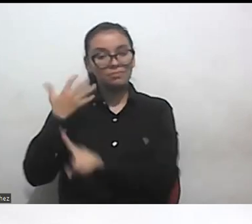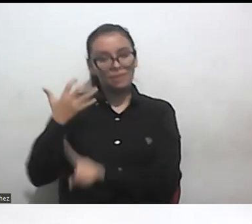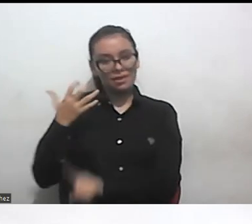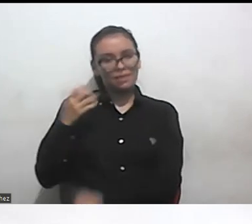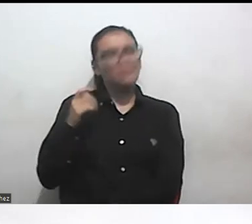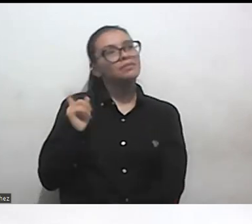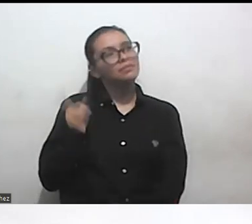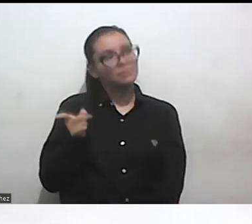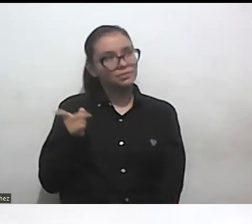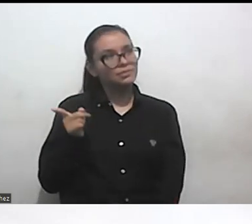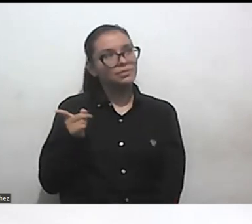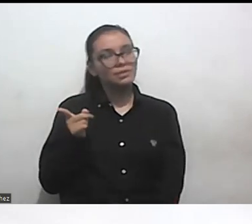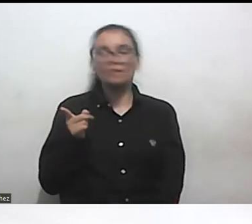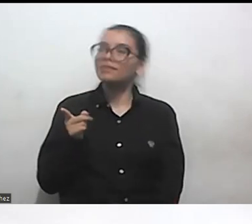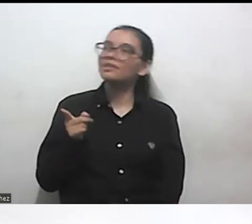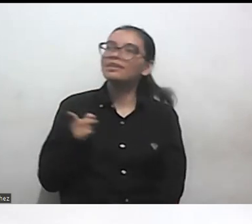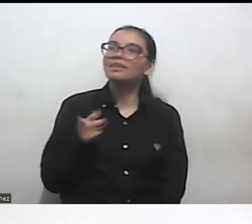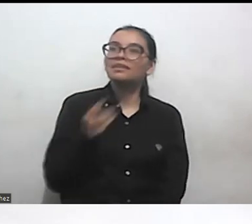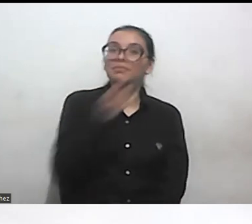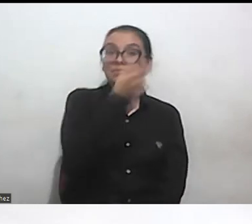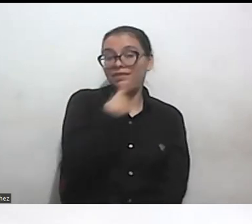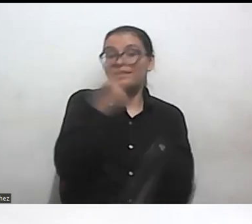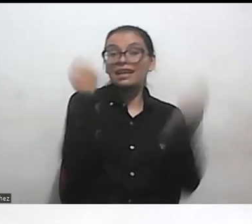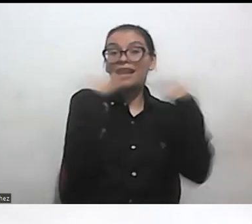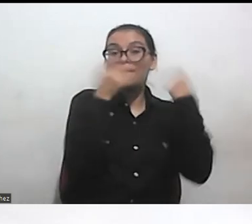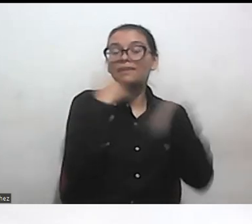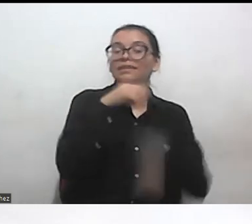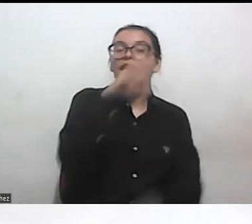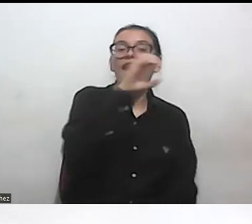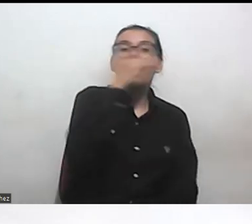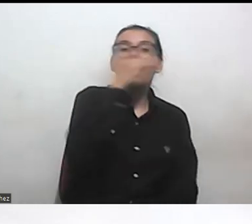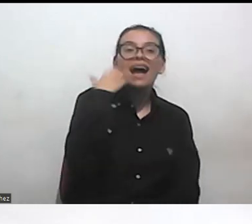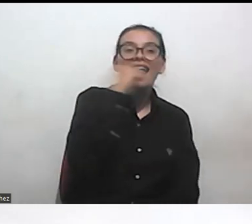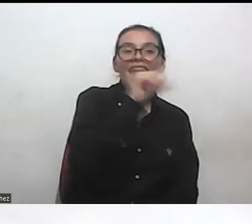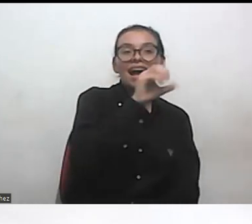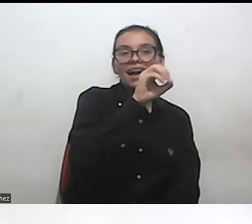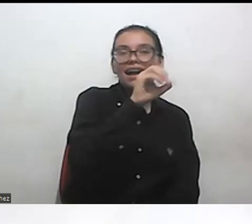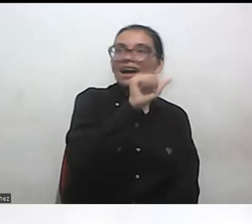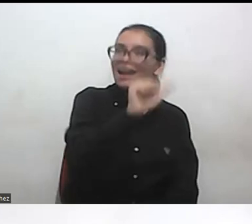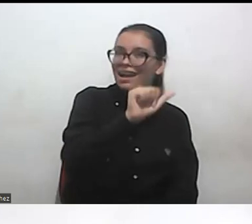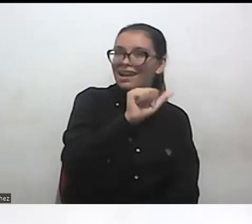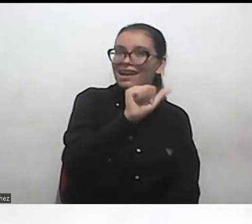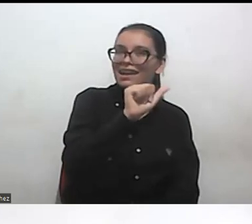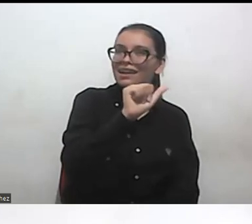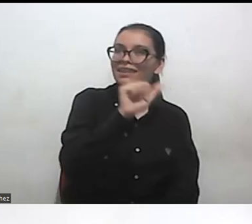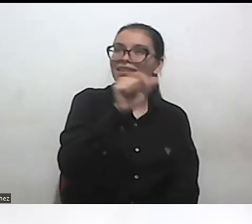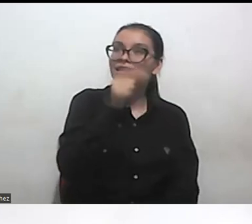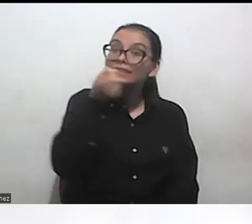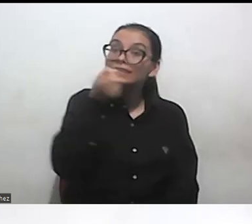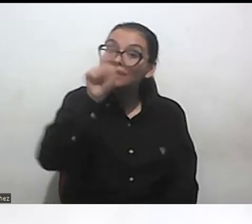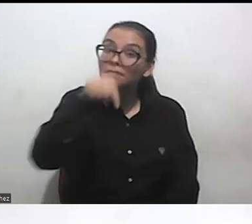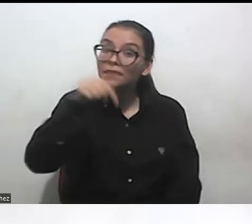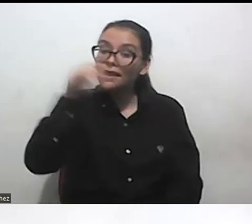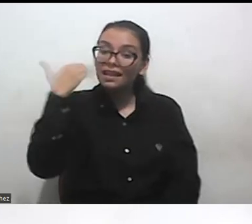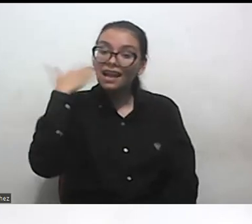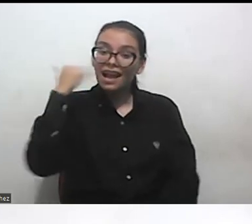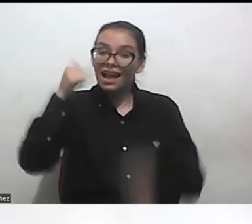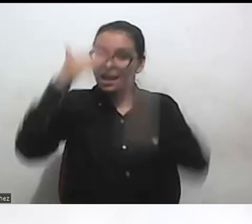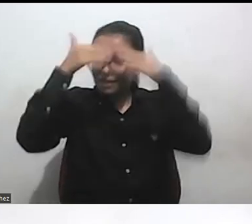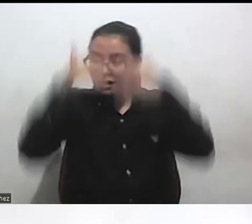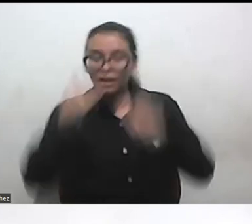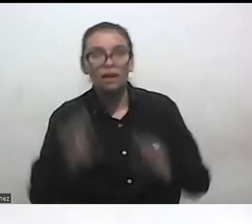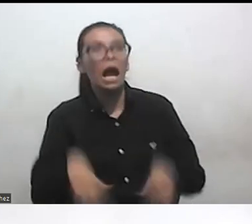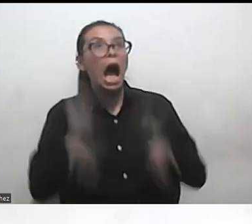dicen para todas las mujeres incluyendo mujeres con discapacidad entonces es como que wow no debería ser wow ¿no? o sea